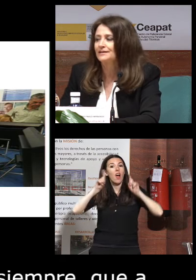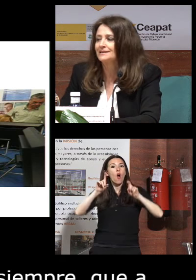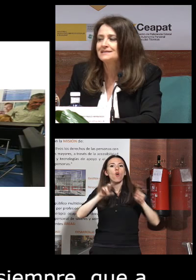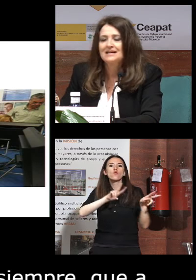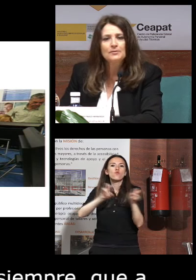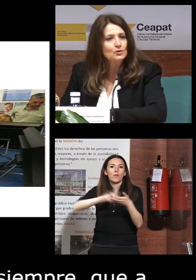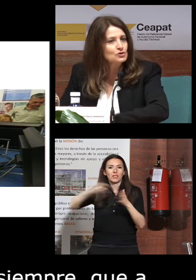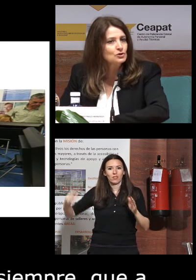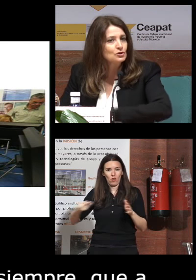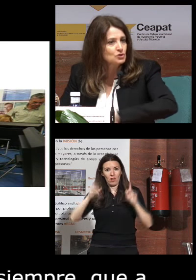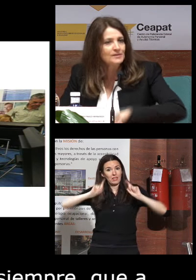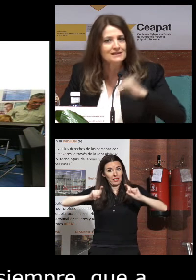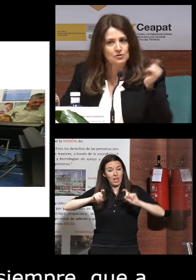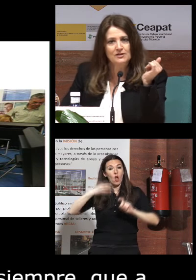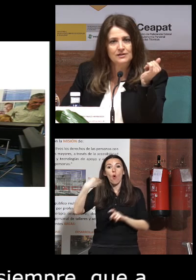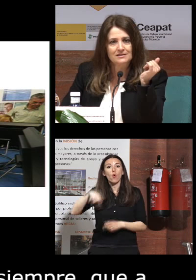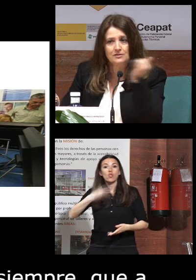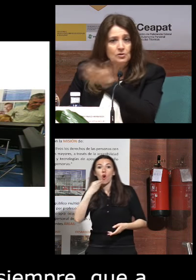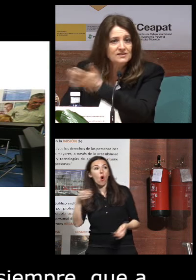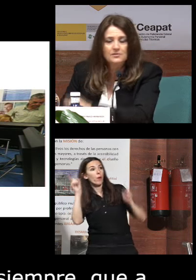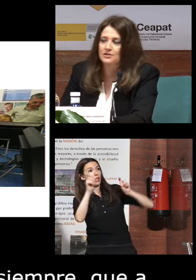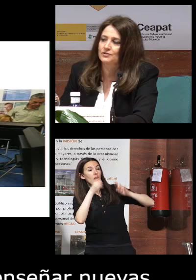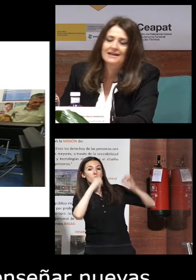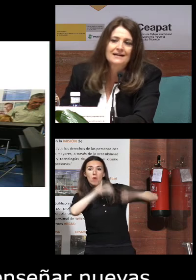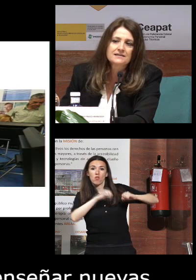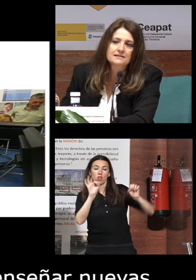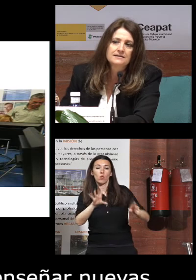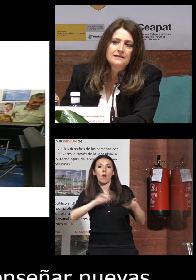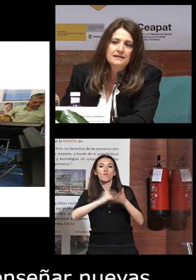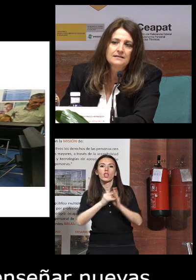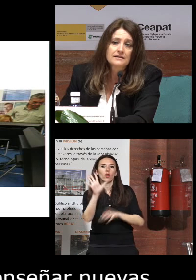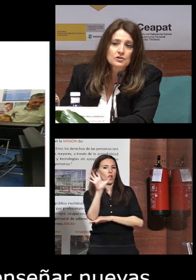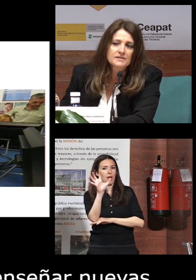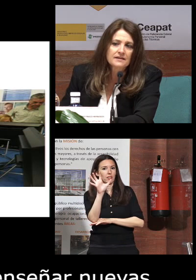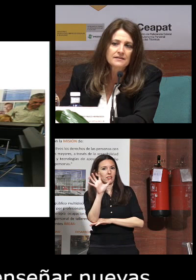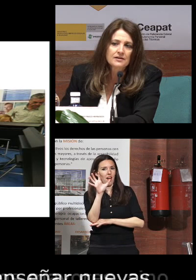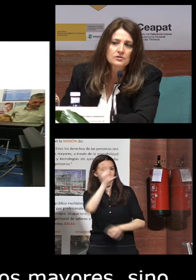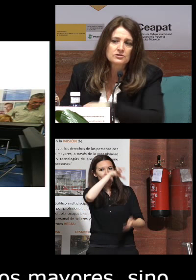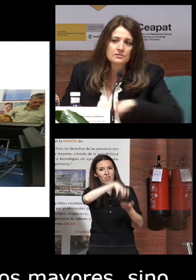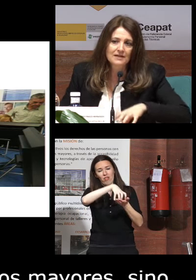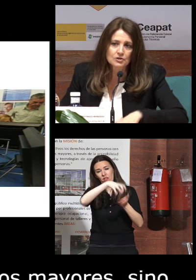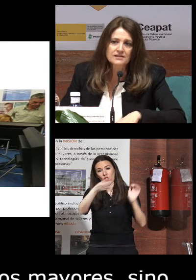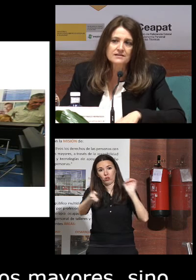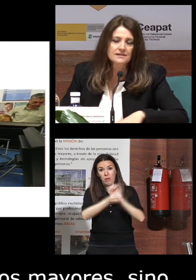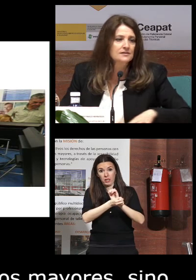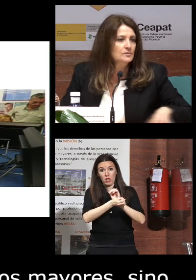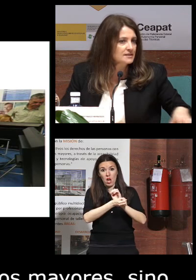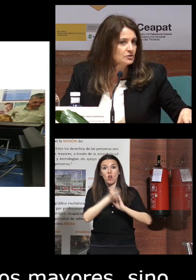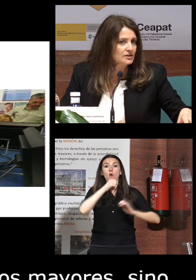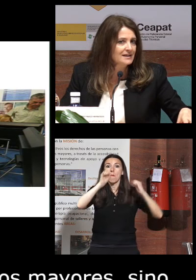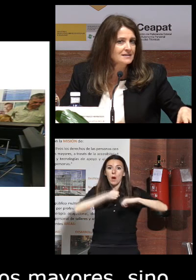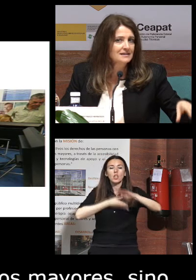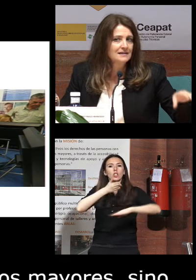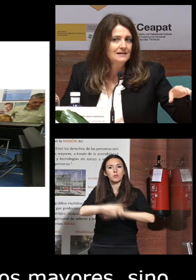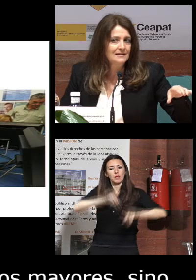tecnologías pero no solo los jóvenes a los mayores sino como este proyecto de la Caixa en centros penitenciarios mayores que enseñan nuevas